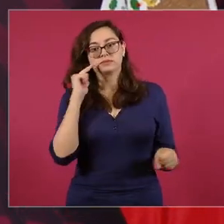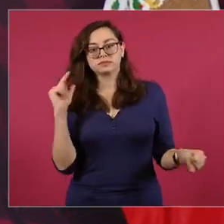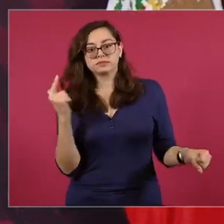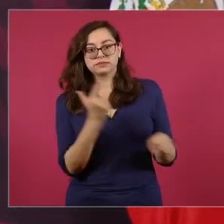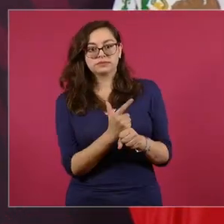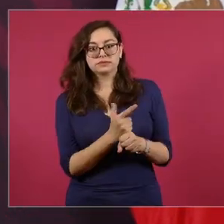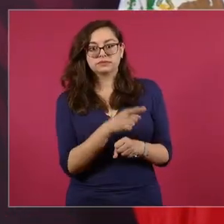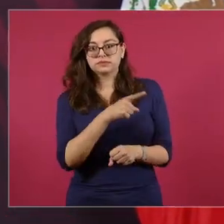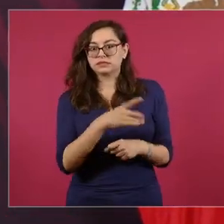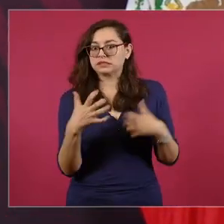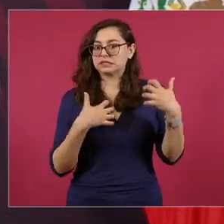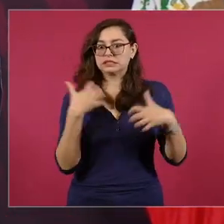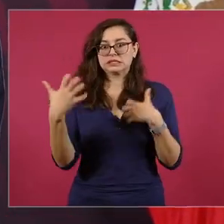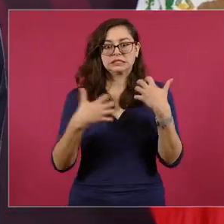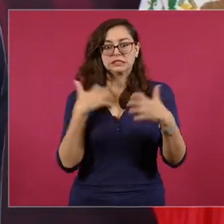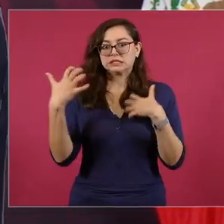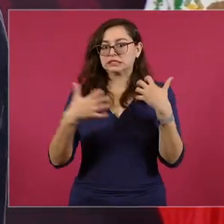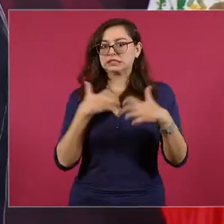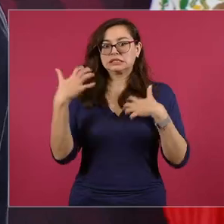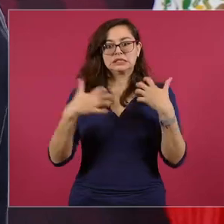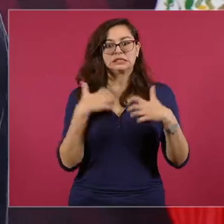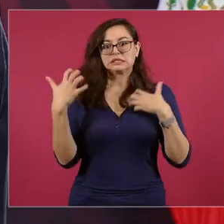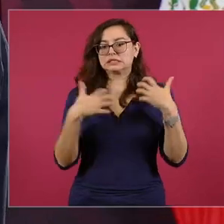está exaltado